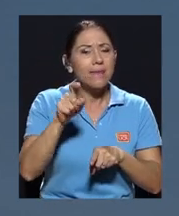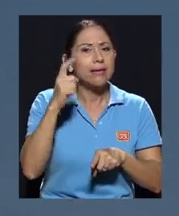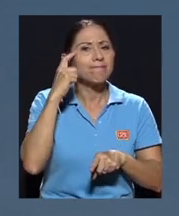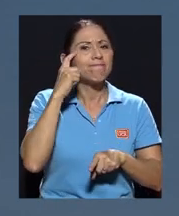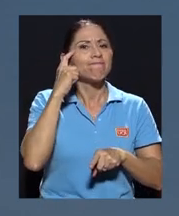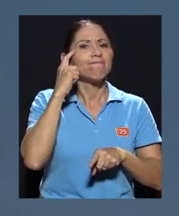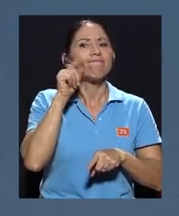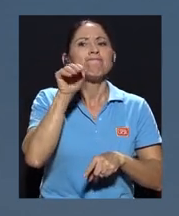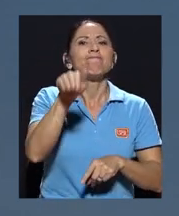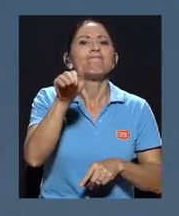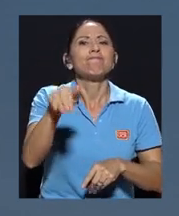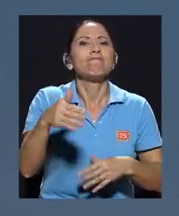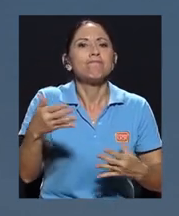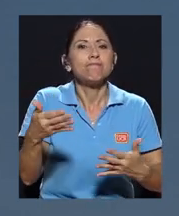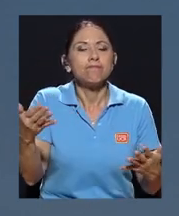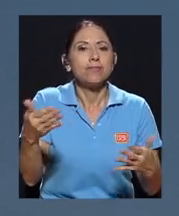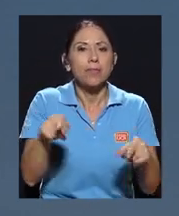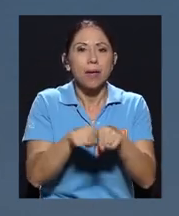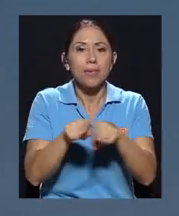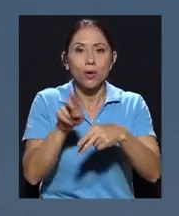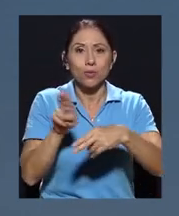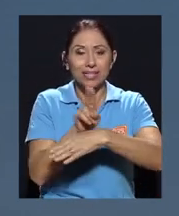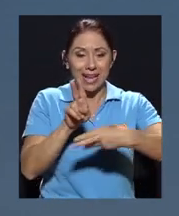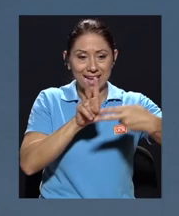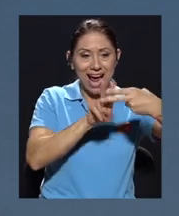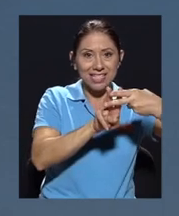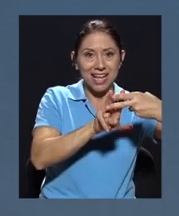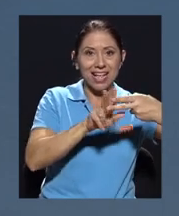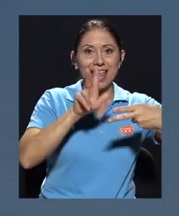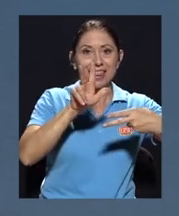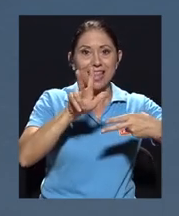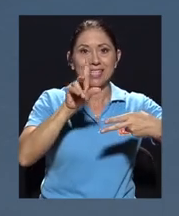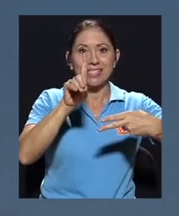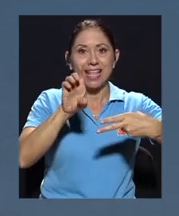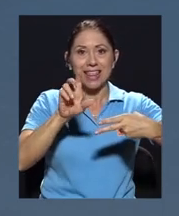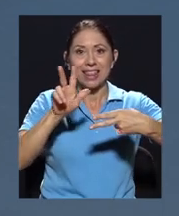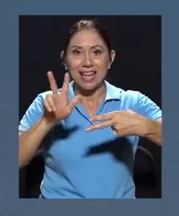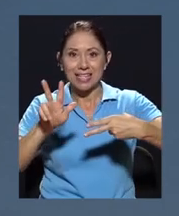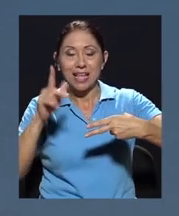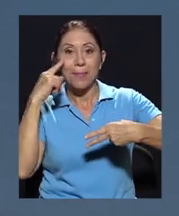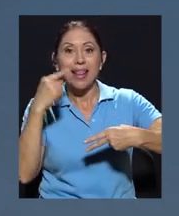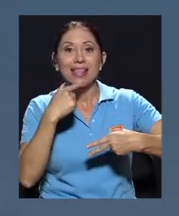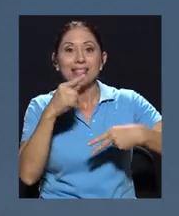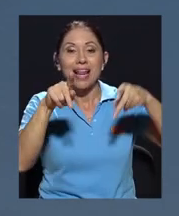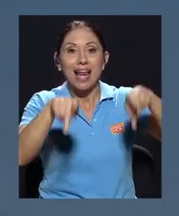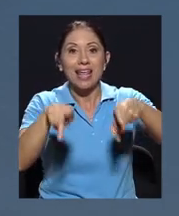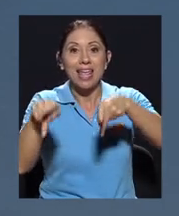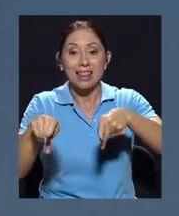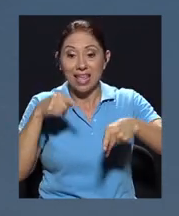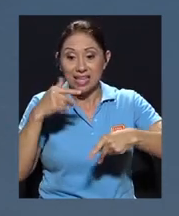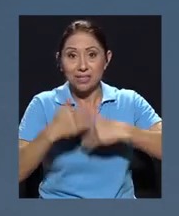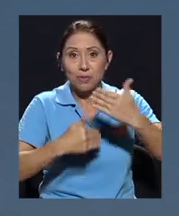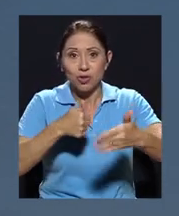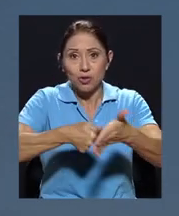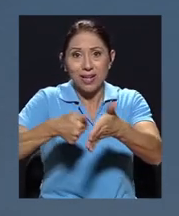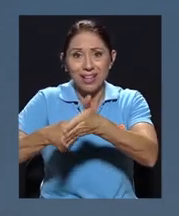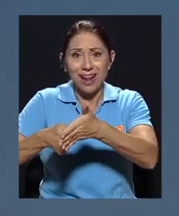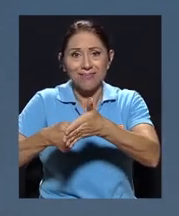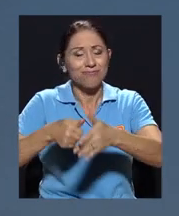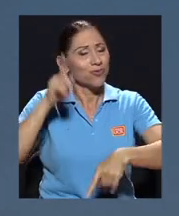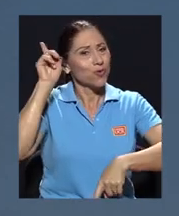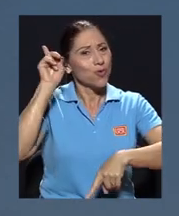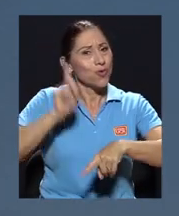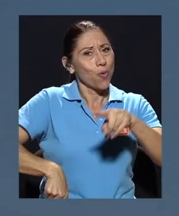indignación y, sobre todo, utilizar el hashtag 3d3 para decirle a gente en este proceso electoral que no podemos